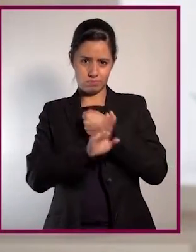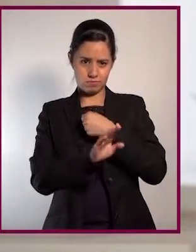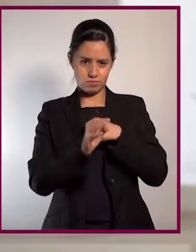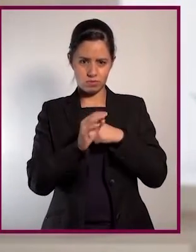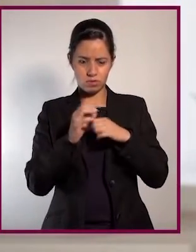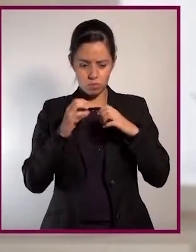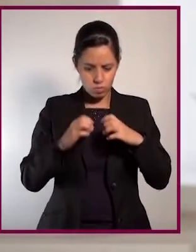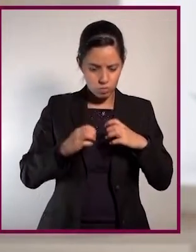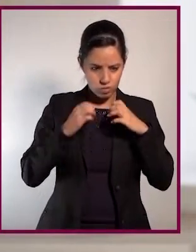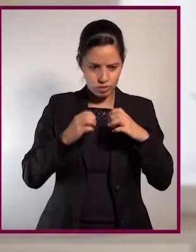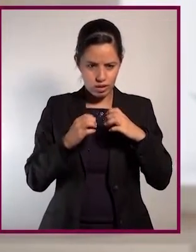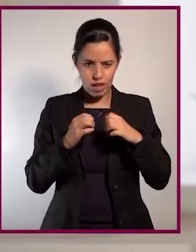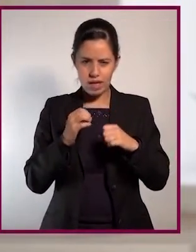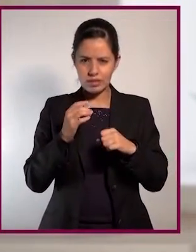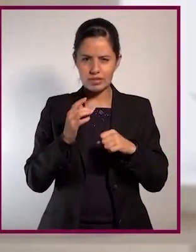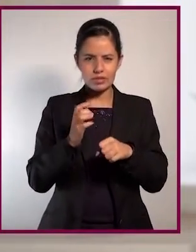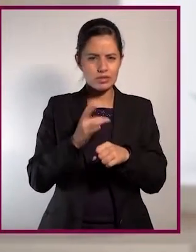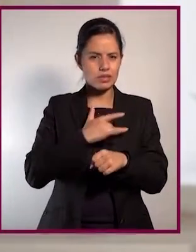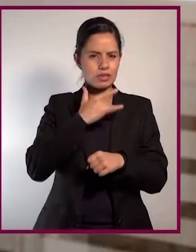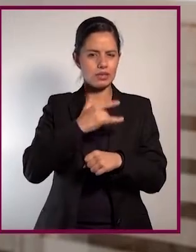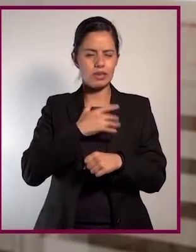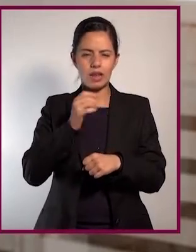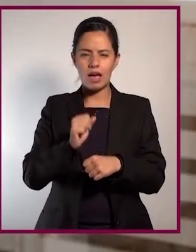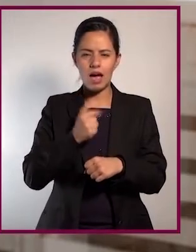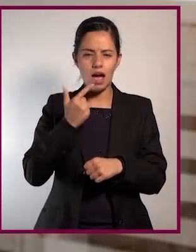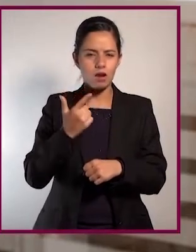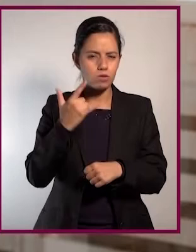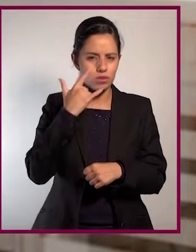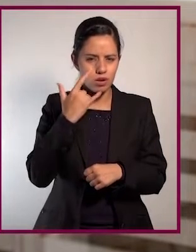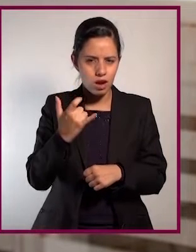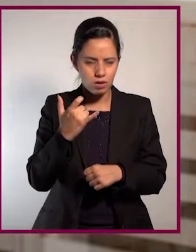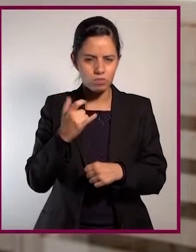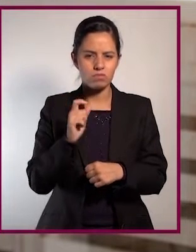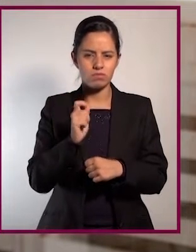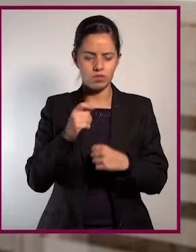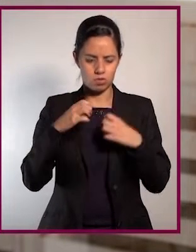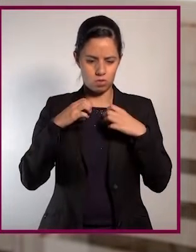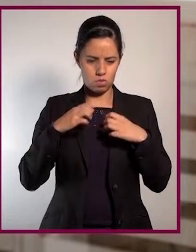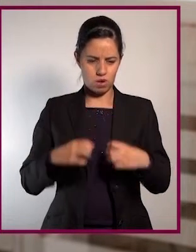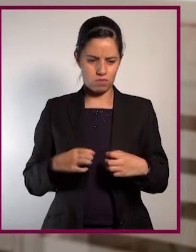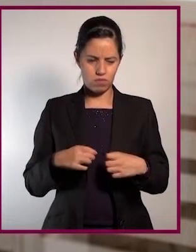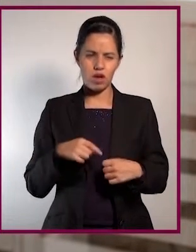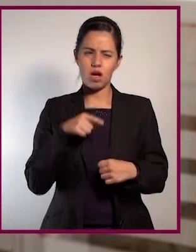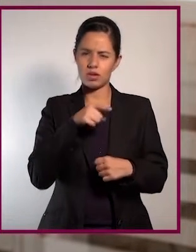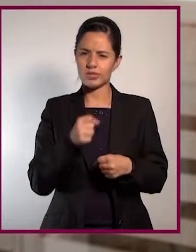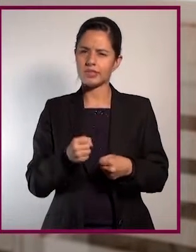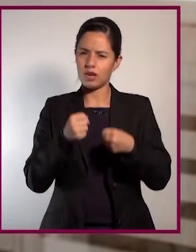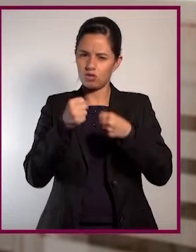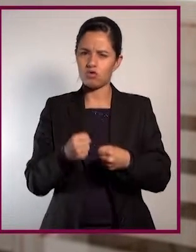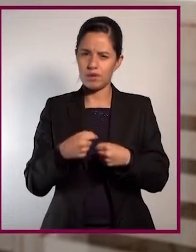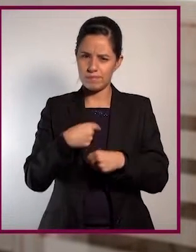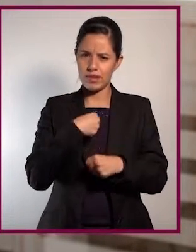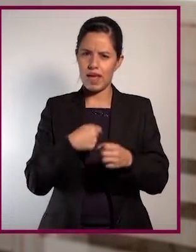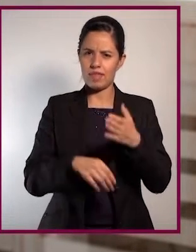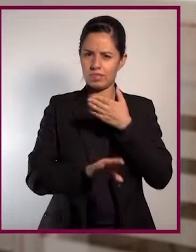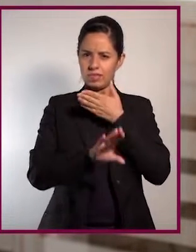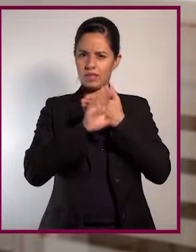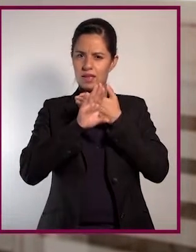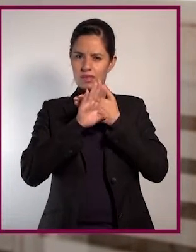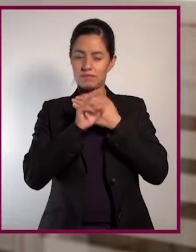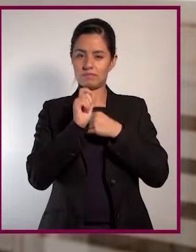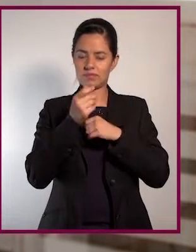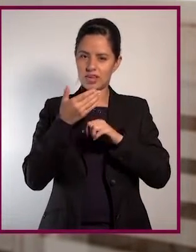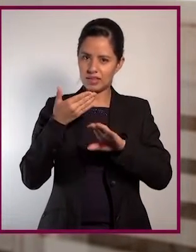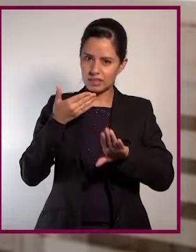reacciona ante una substancia extraña. Es decir, el cuerpo reacciona a la defensiva como si se